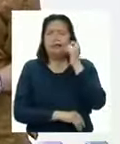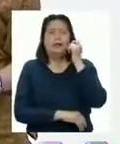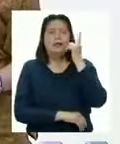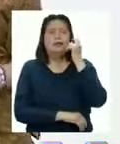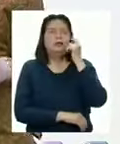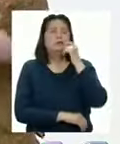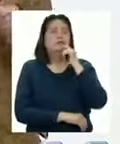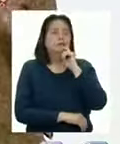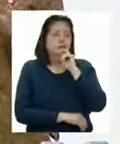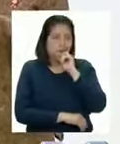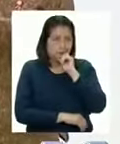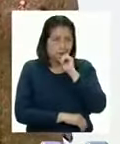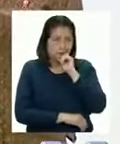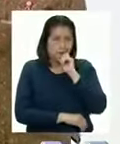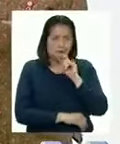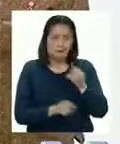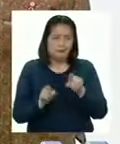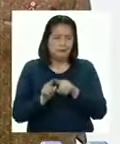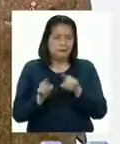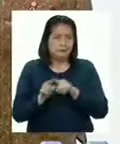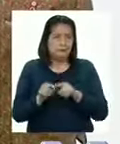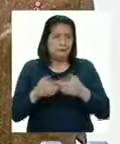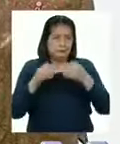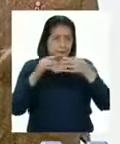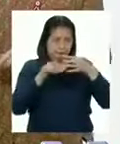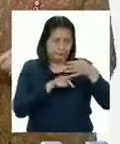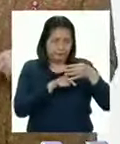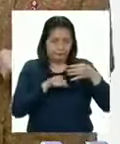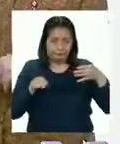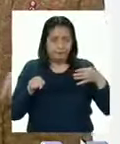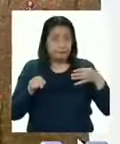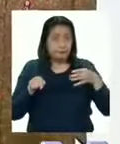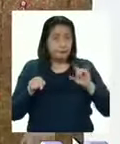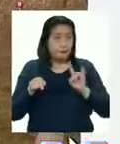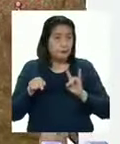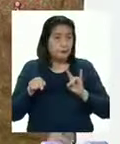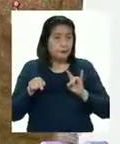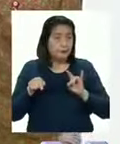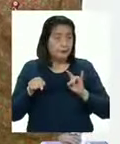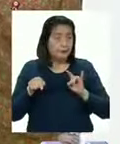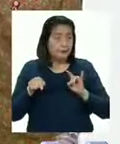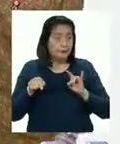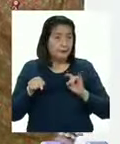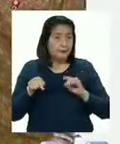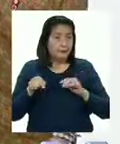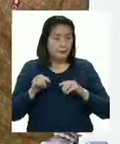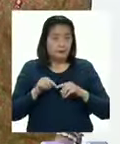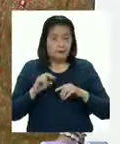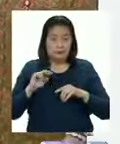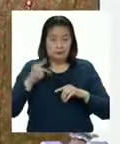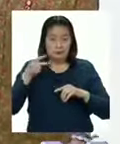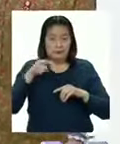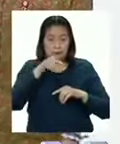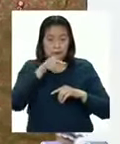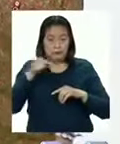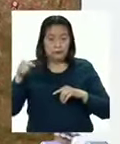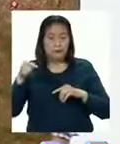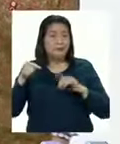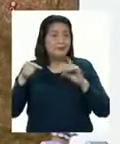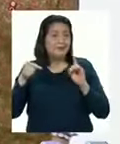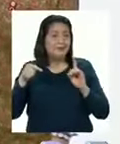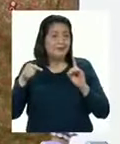entiendo Es como si esta fila fuera de las unidades Esta de las